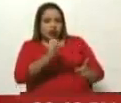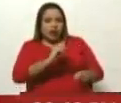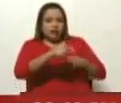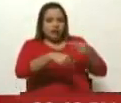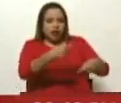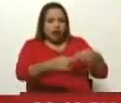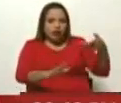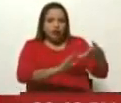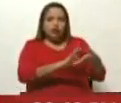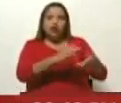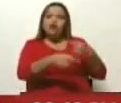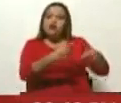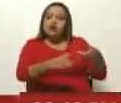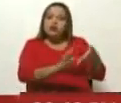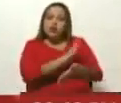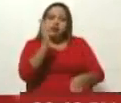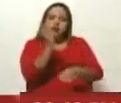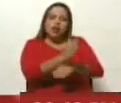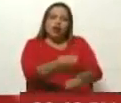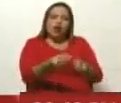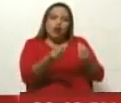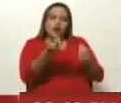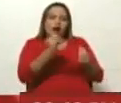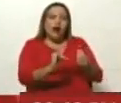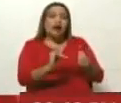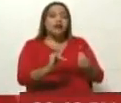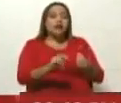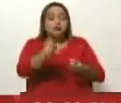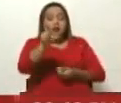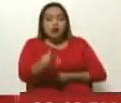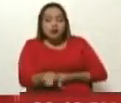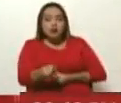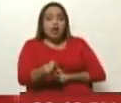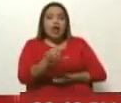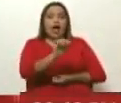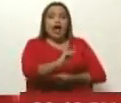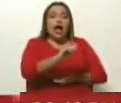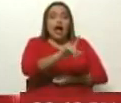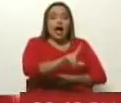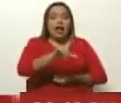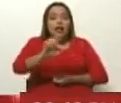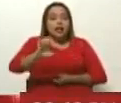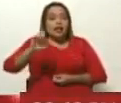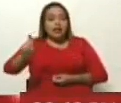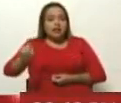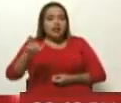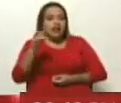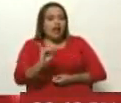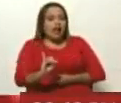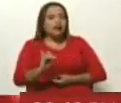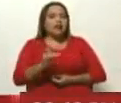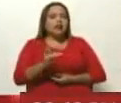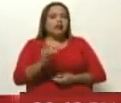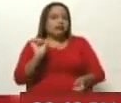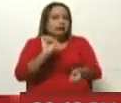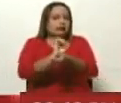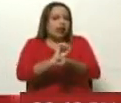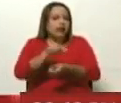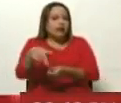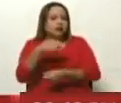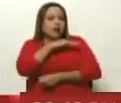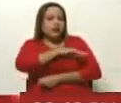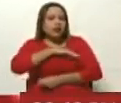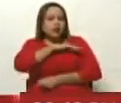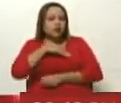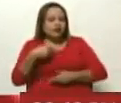sancionatorio, como es la situación de Saab, que es detenido en el cumplimiento de una misión dictada por el